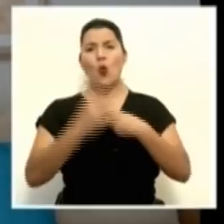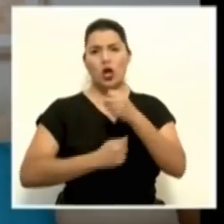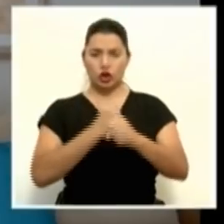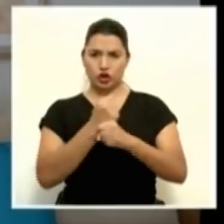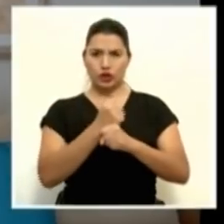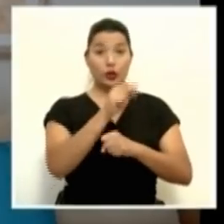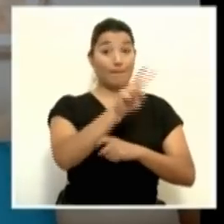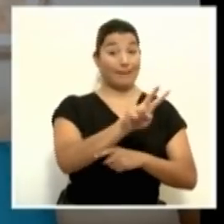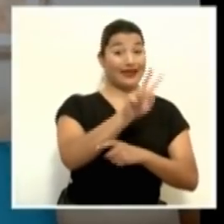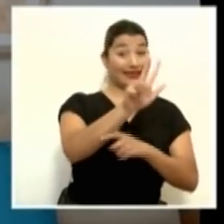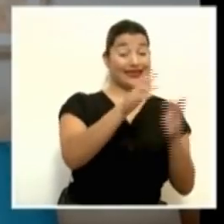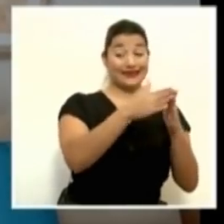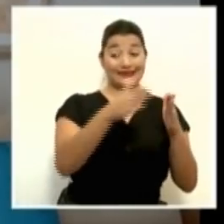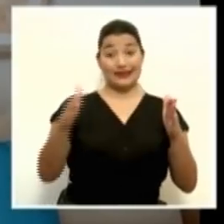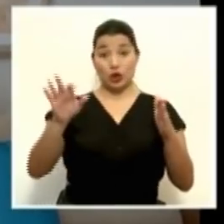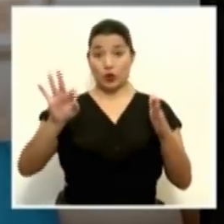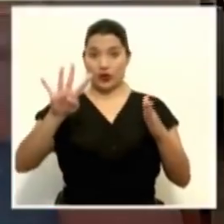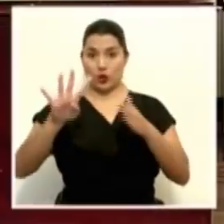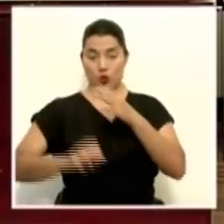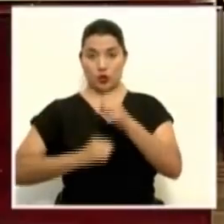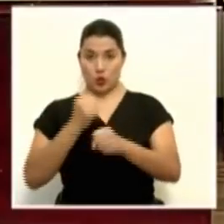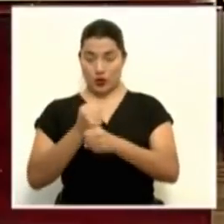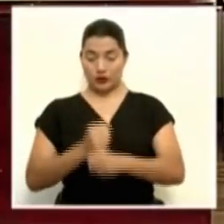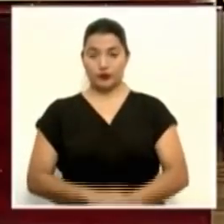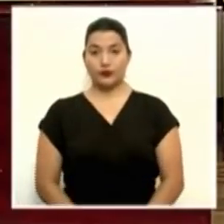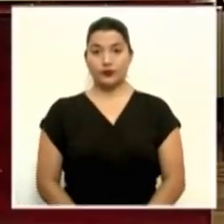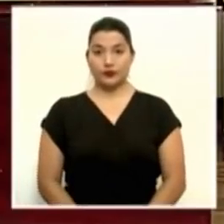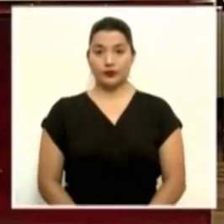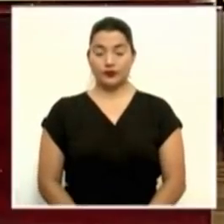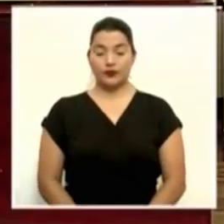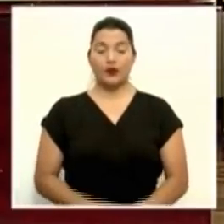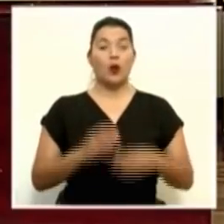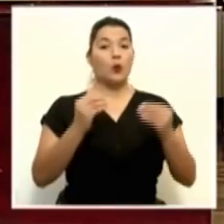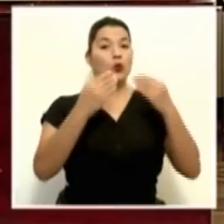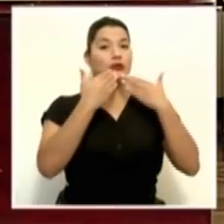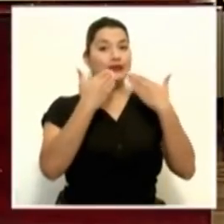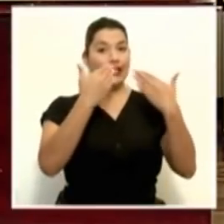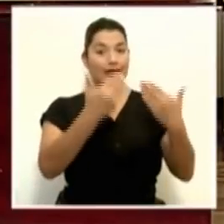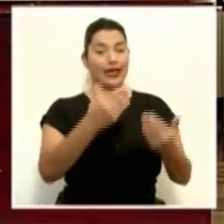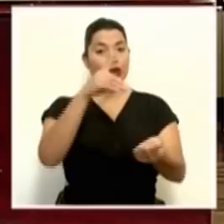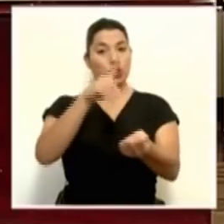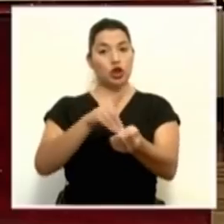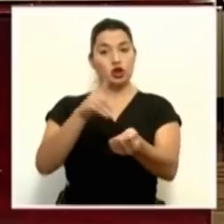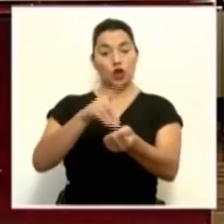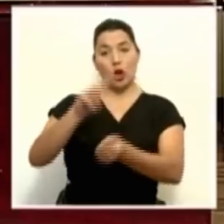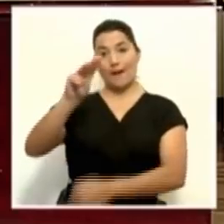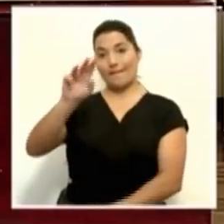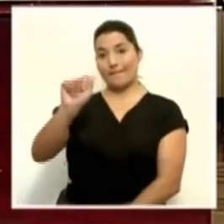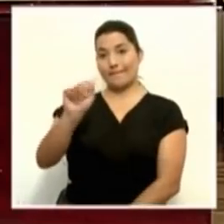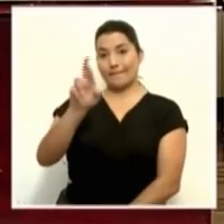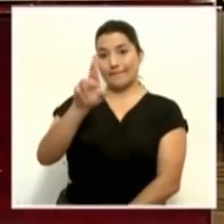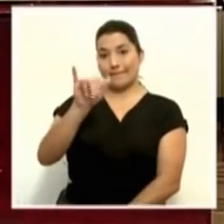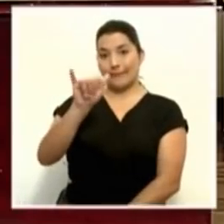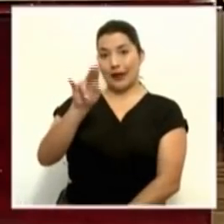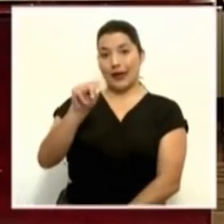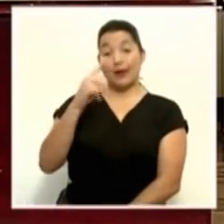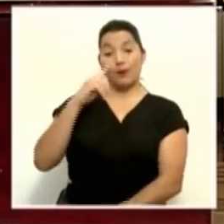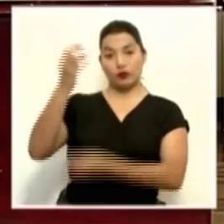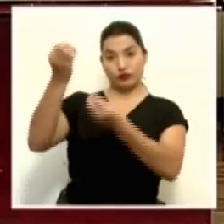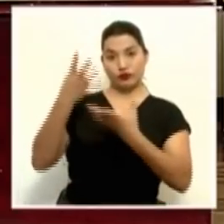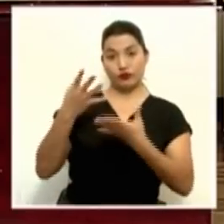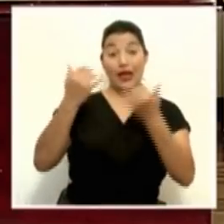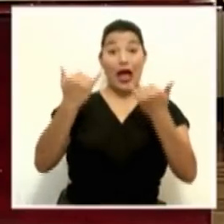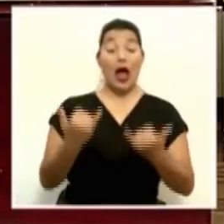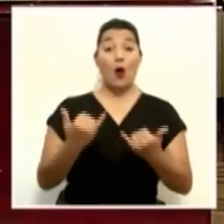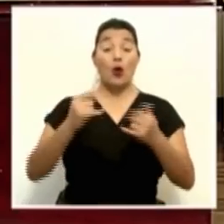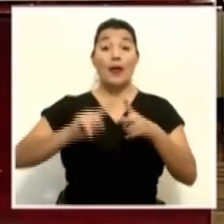edad de 23 a 94 años. Muchas gracias al doctor Marín por el reporte ofrecido. A continuación